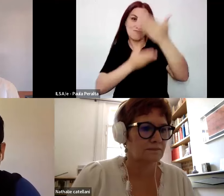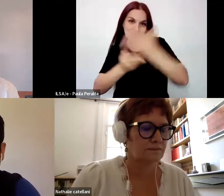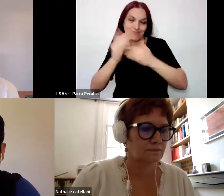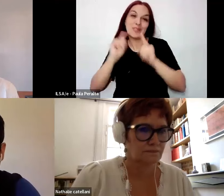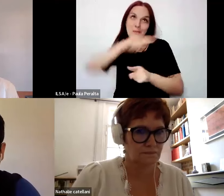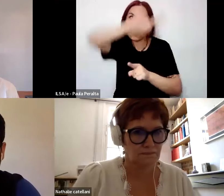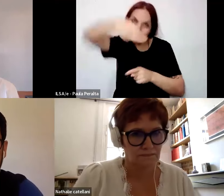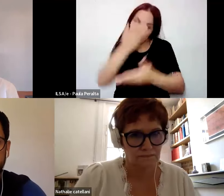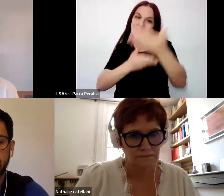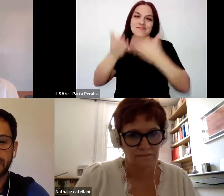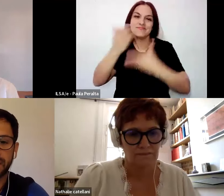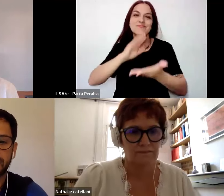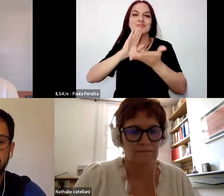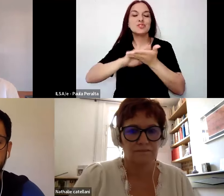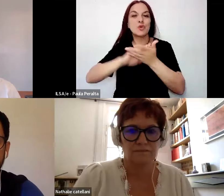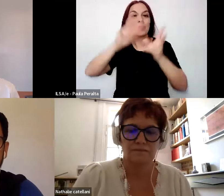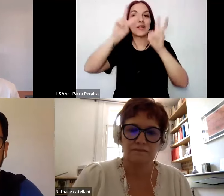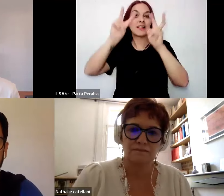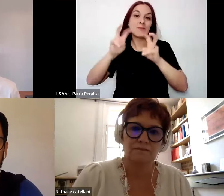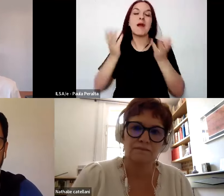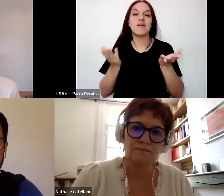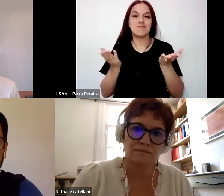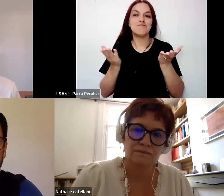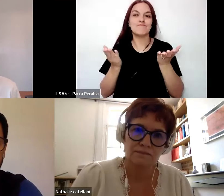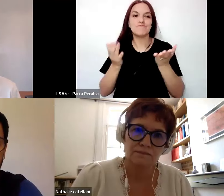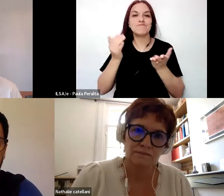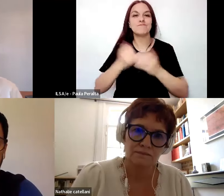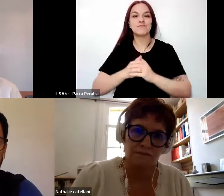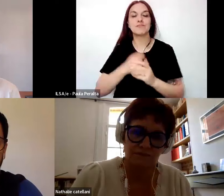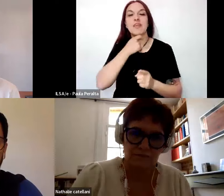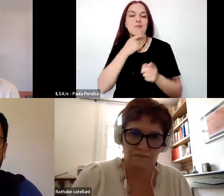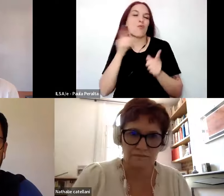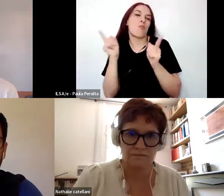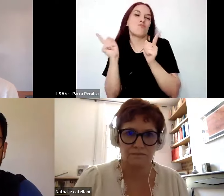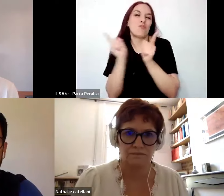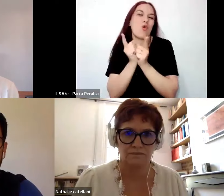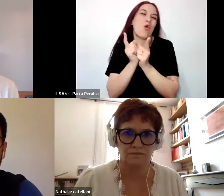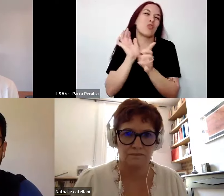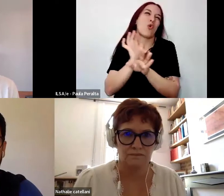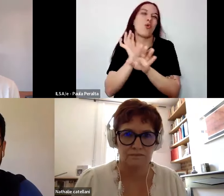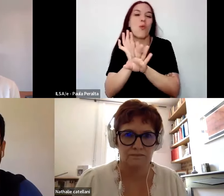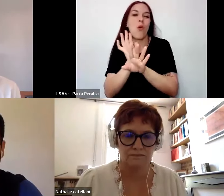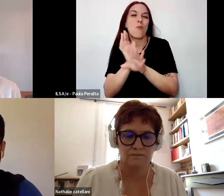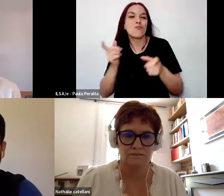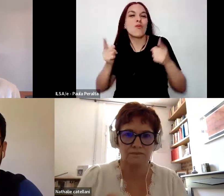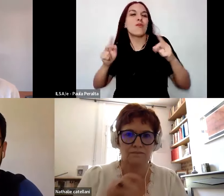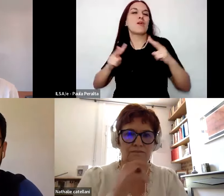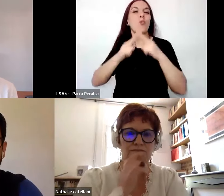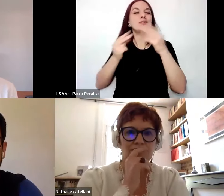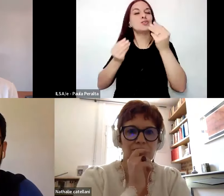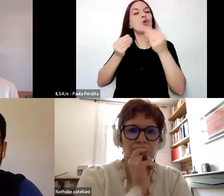sobre este tema que hemos tratado de resumir como un encuentro que tiene como propósito